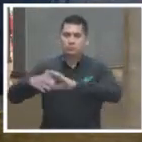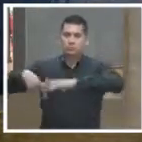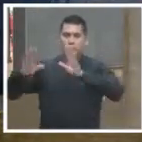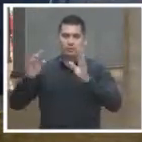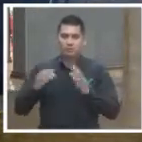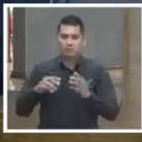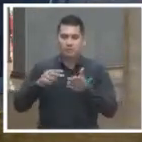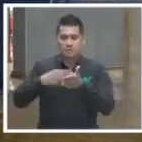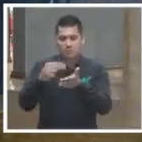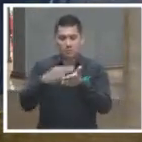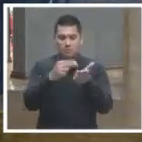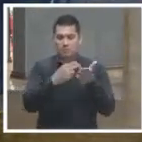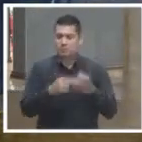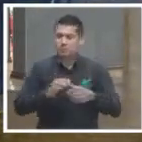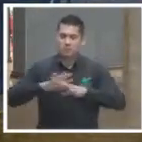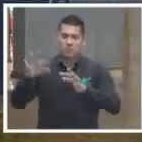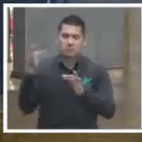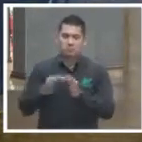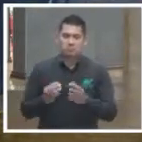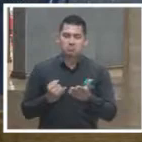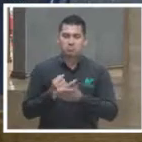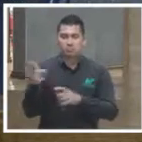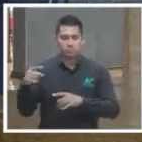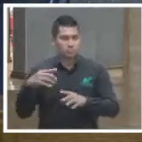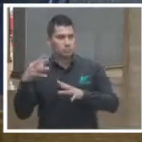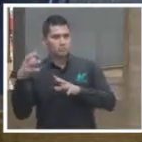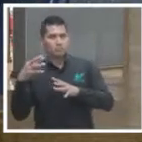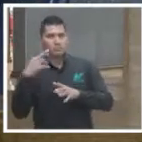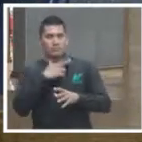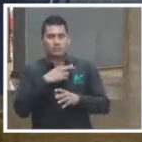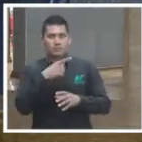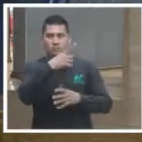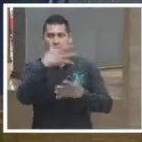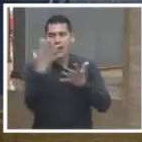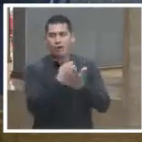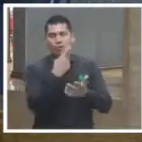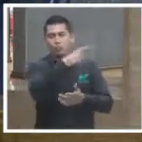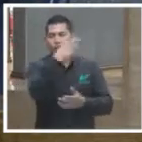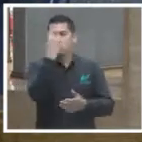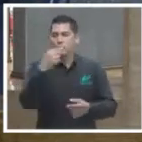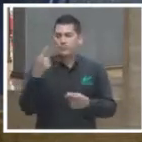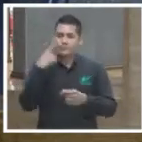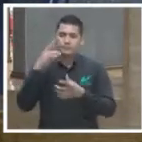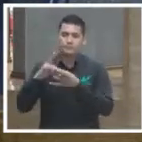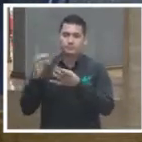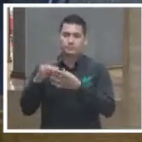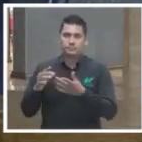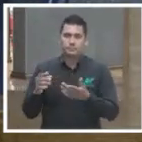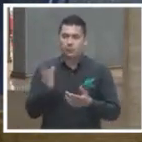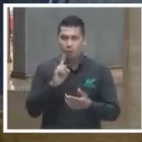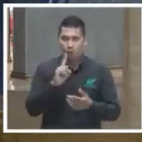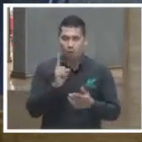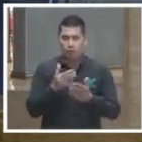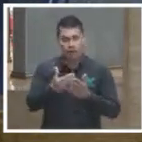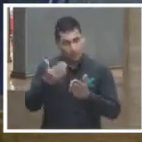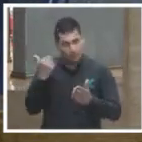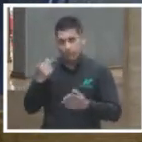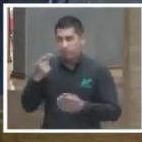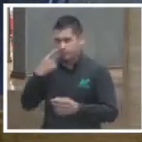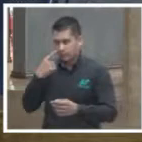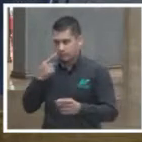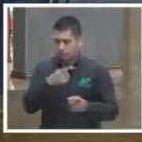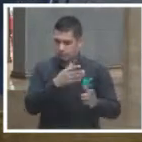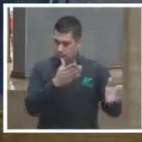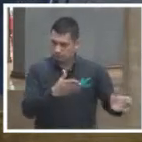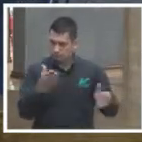otorga ya, se valida el triunfo de fulano de tal, si no entendiera cómo se había dado todo este